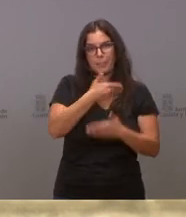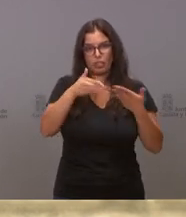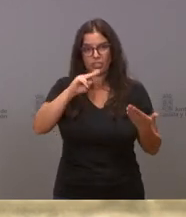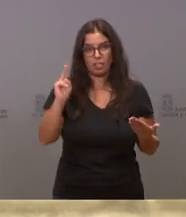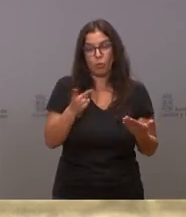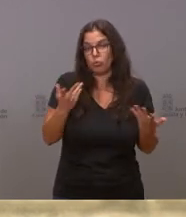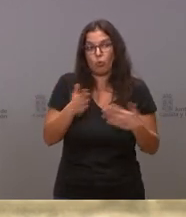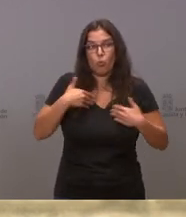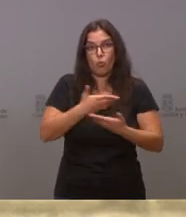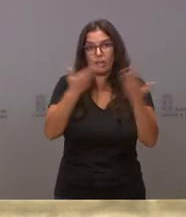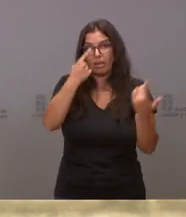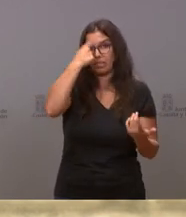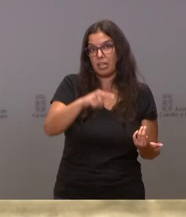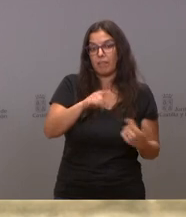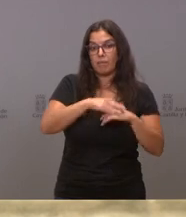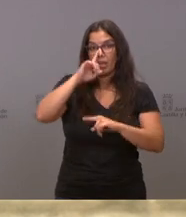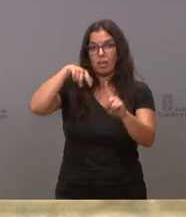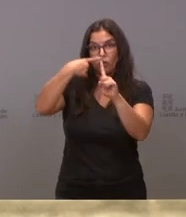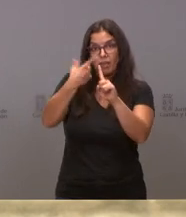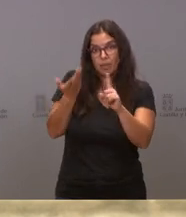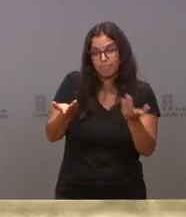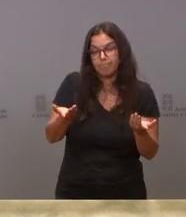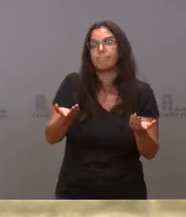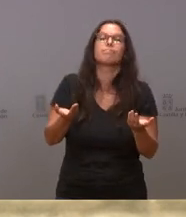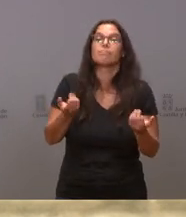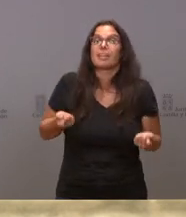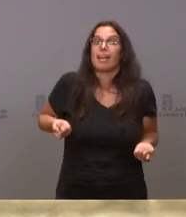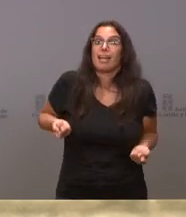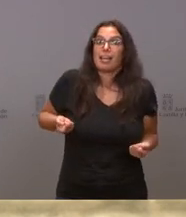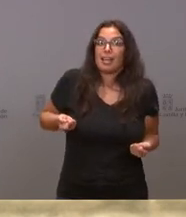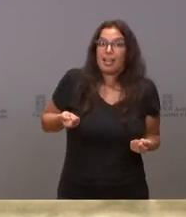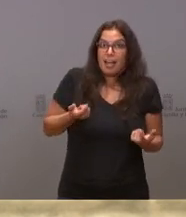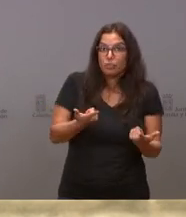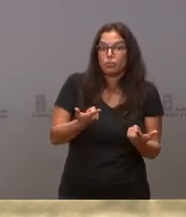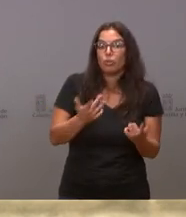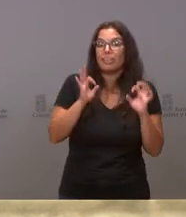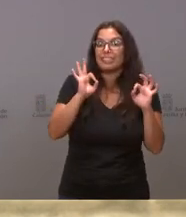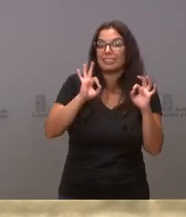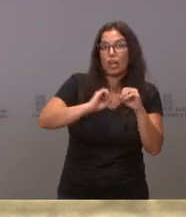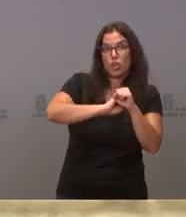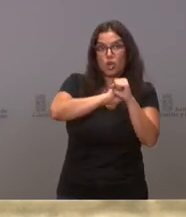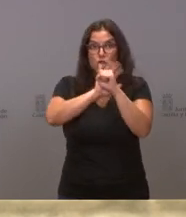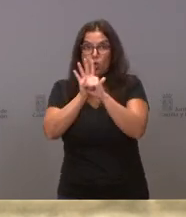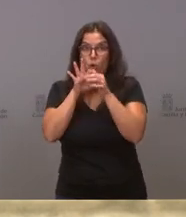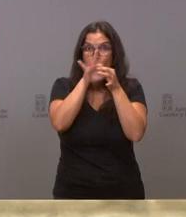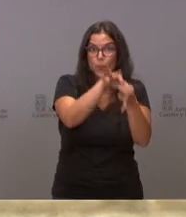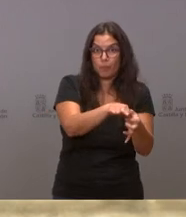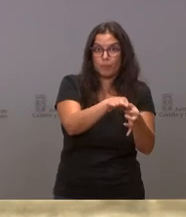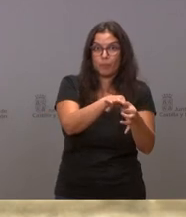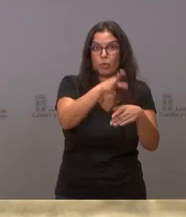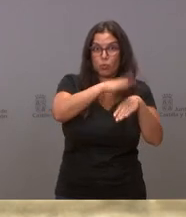es consciente que en el año 2022 los gastos originados por la pandemia se van a mantener